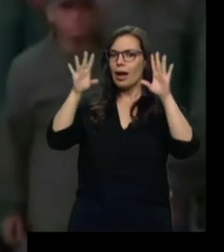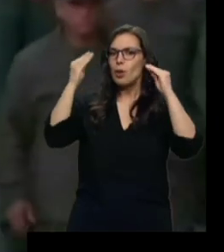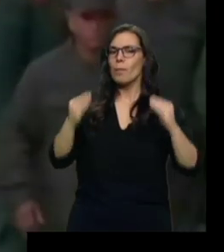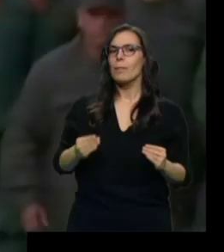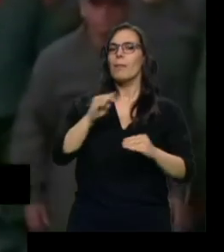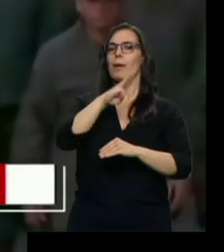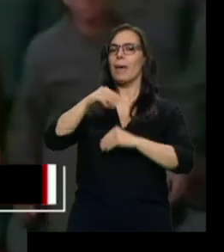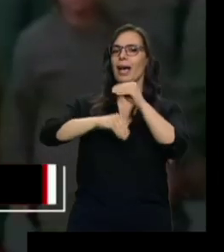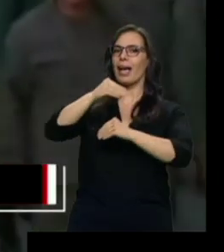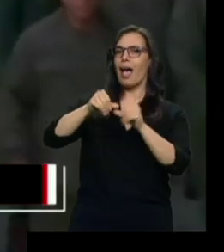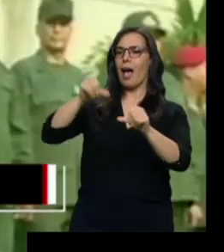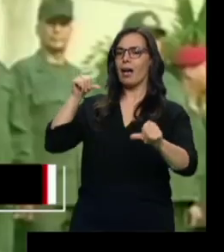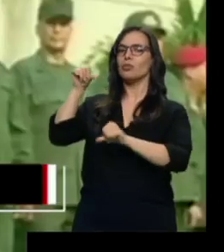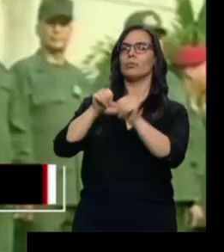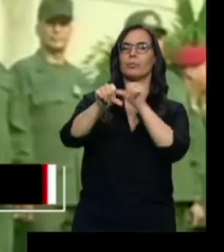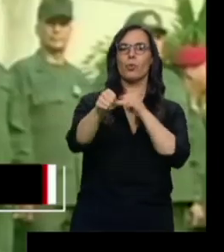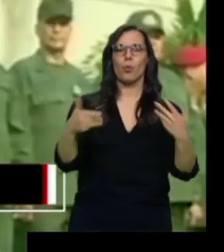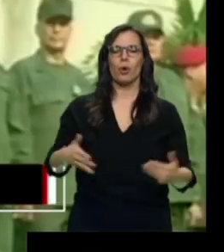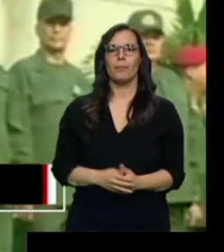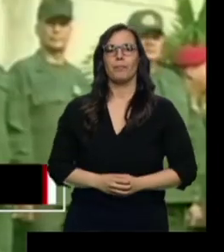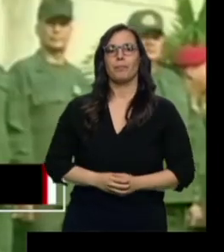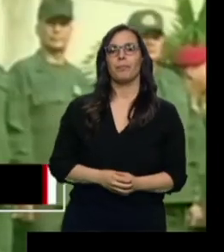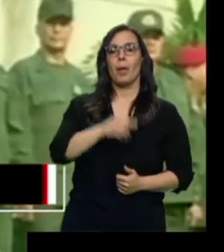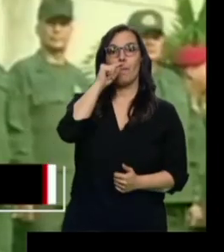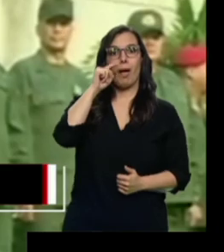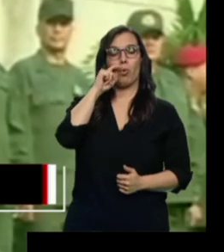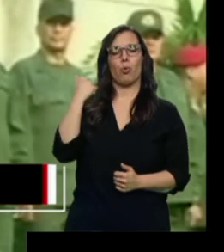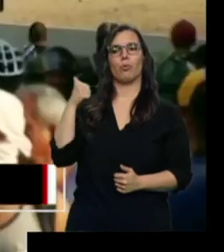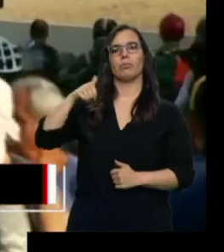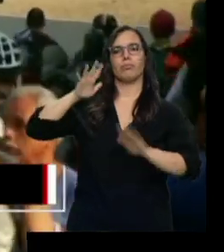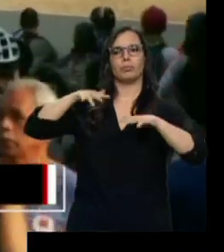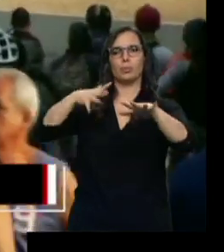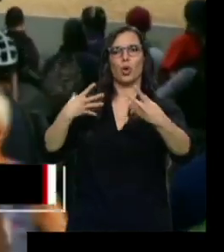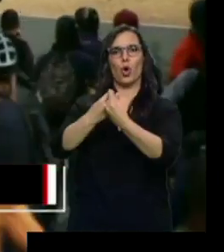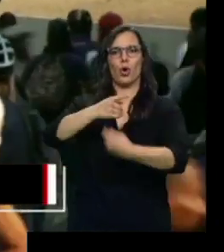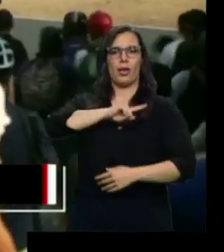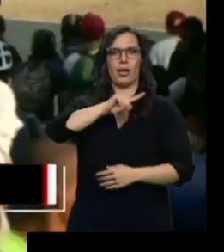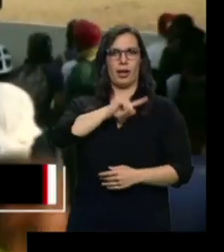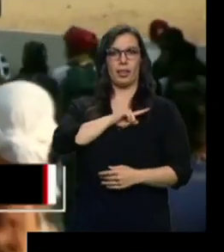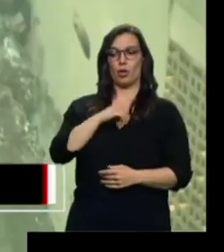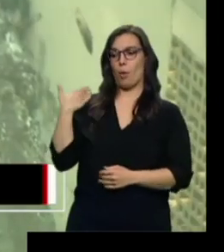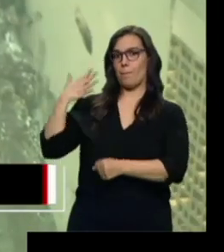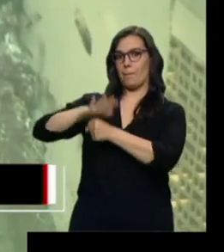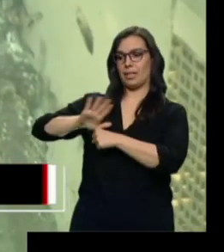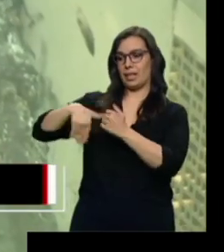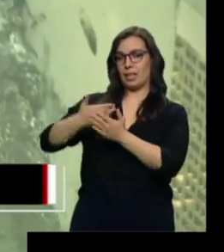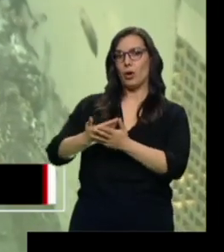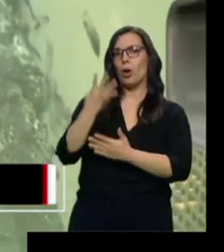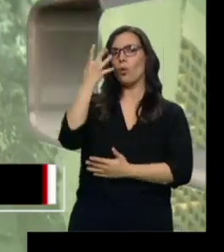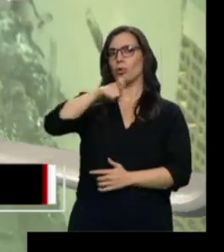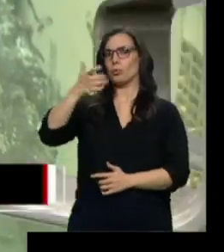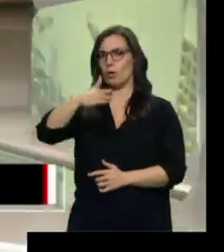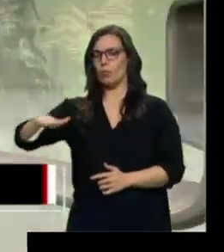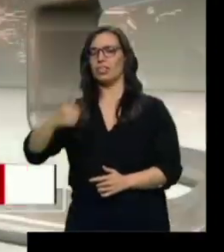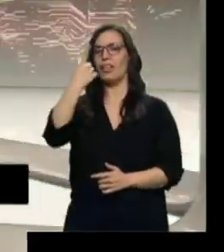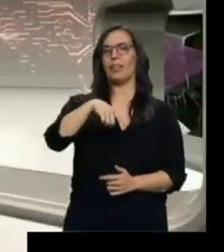Nicolás Maduro exhibe fuerza encabezando una marcha por las calles de Caracas junto al ejército. Desde el martes al menos cuatro personas han muerto y 130 han resultado